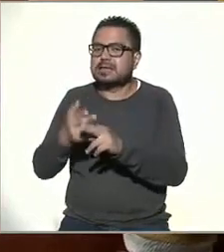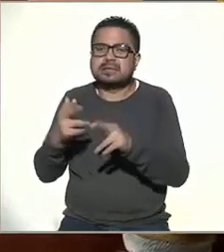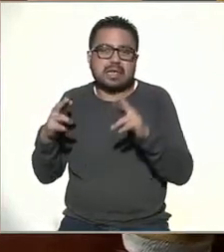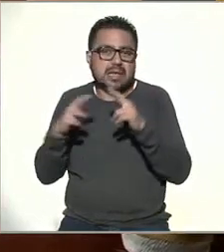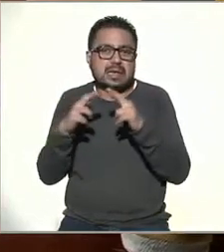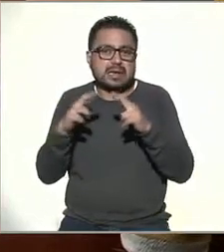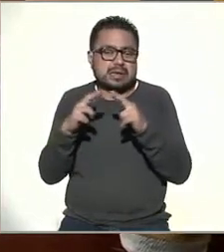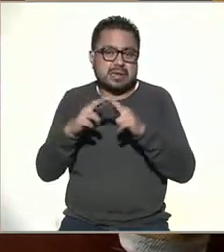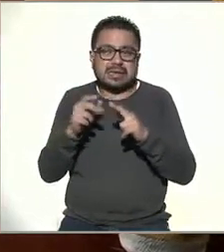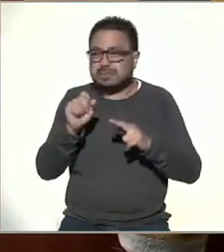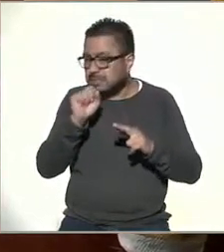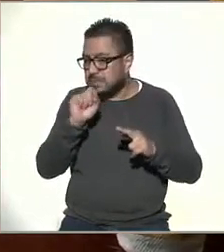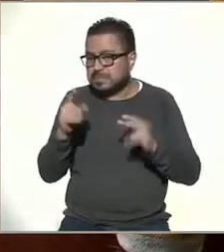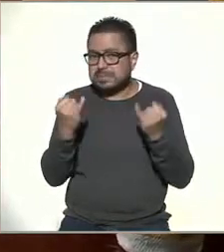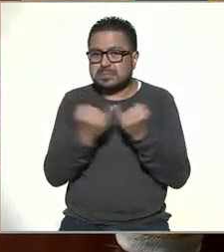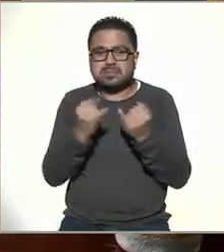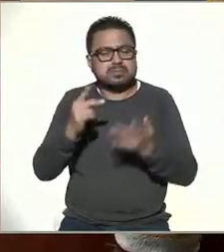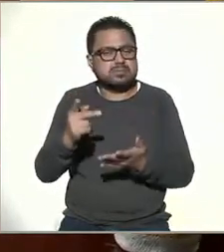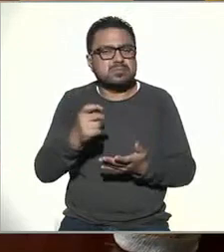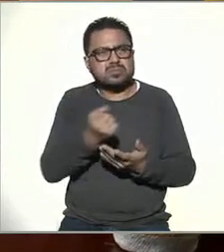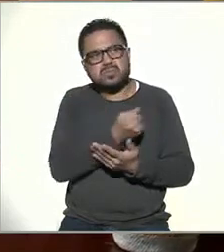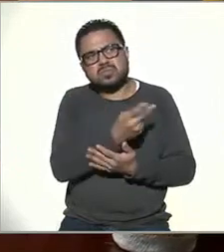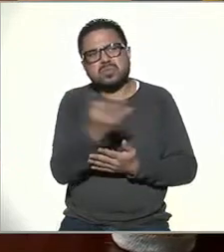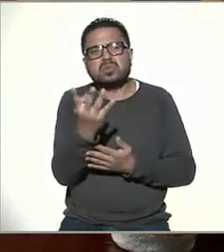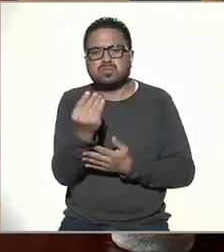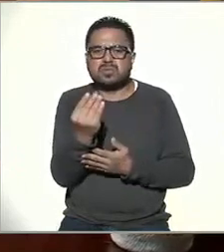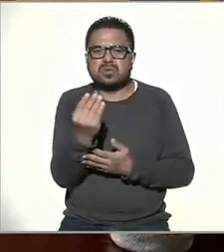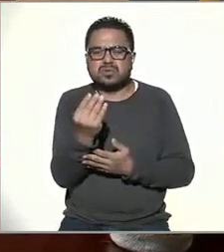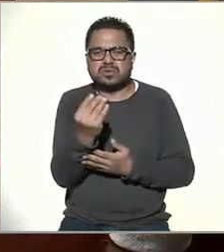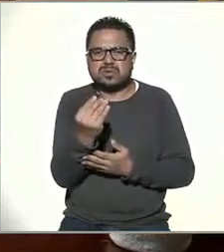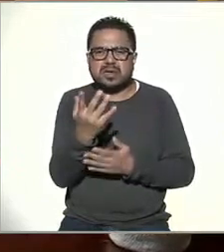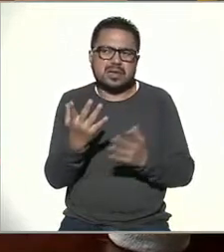lo tengo que decir porque muchos, digamos,